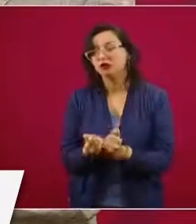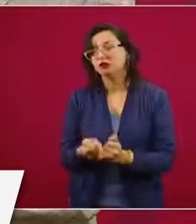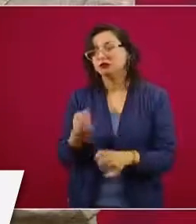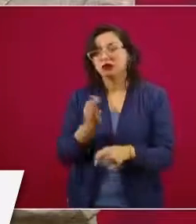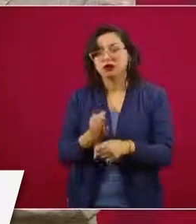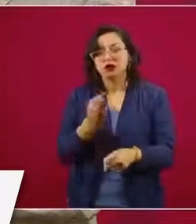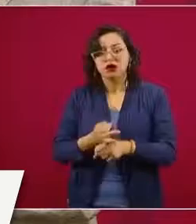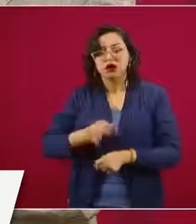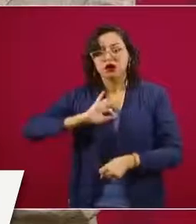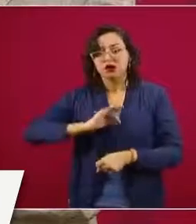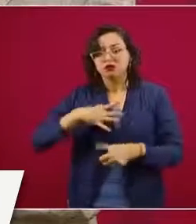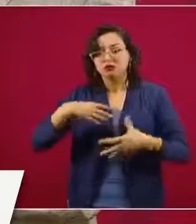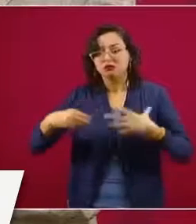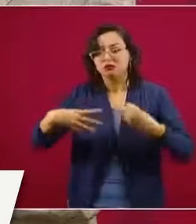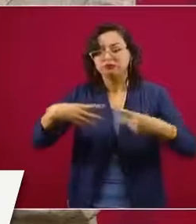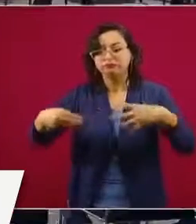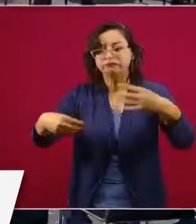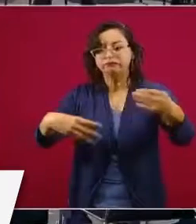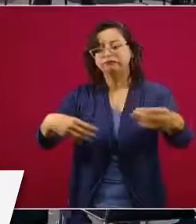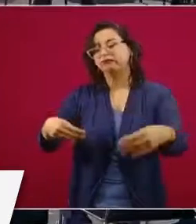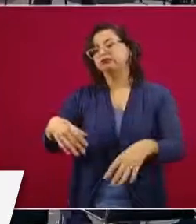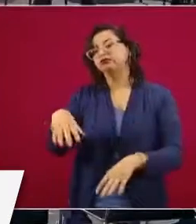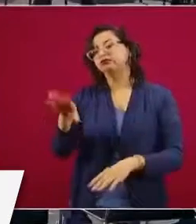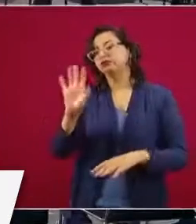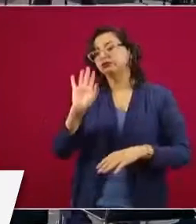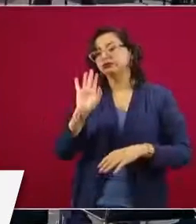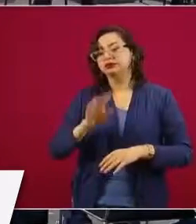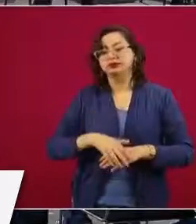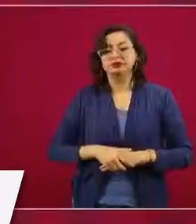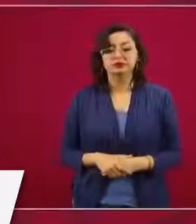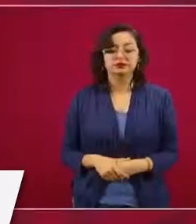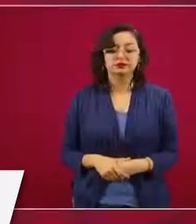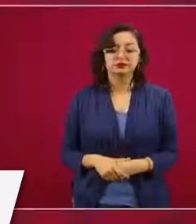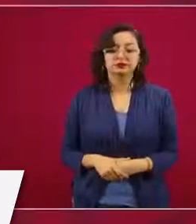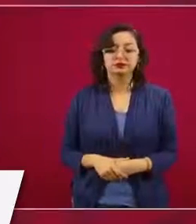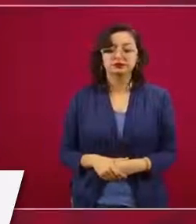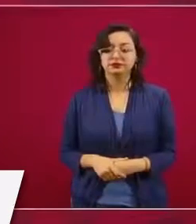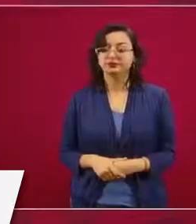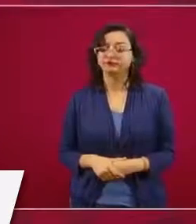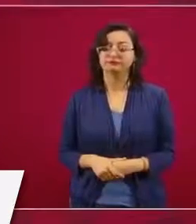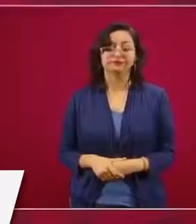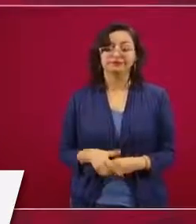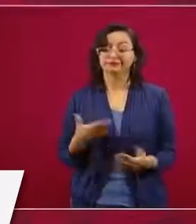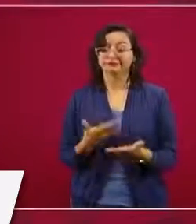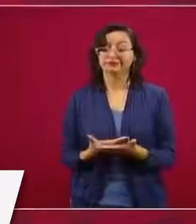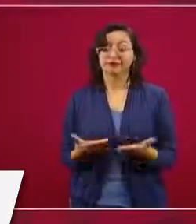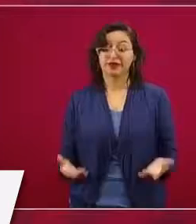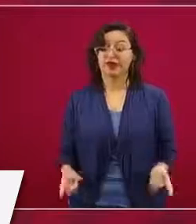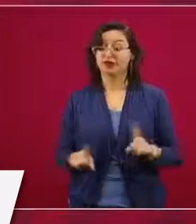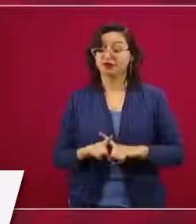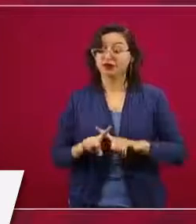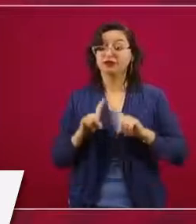entonces ya cambiaron las cosas,